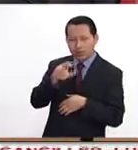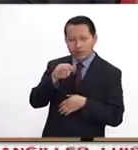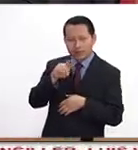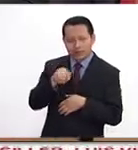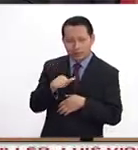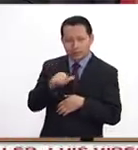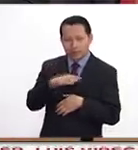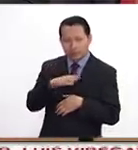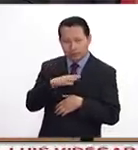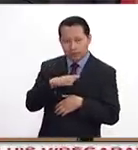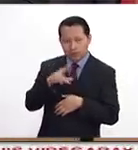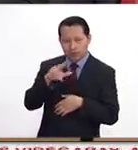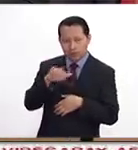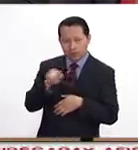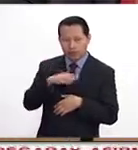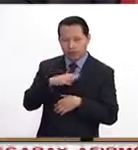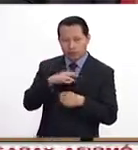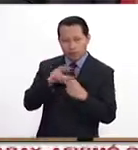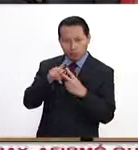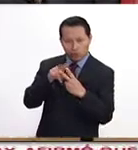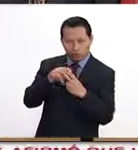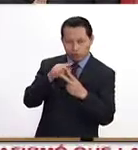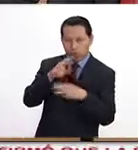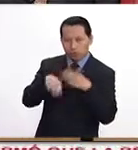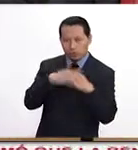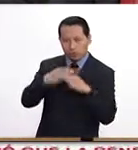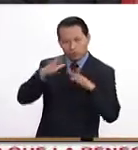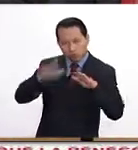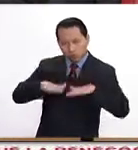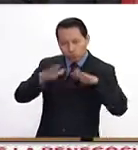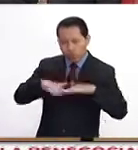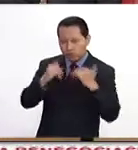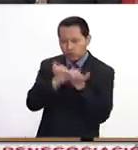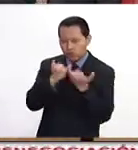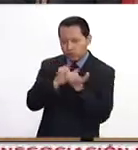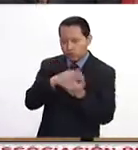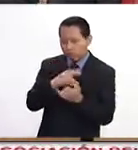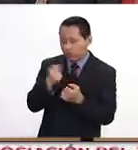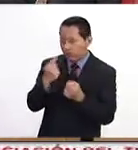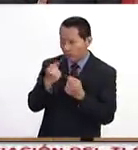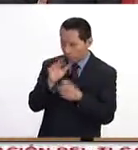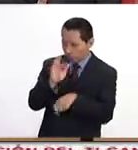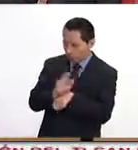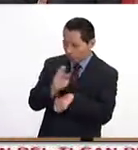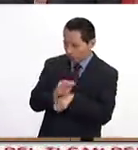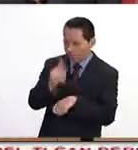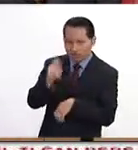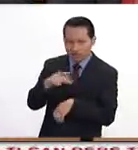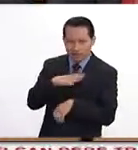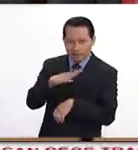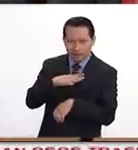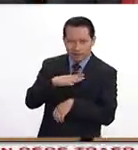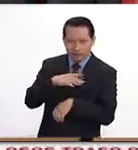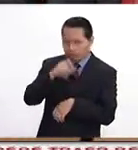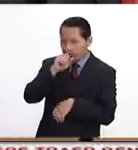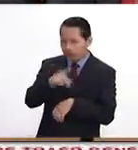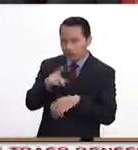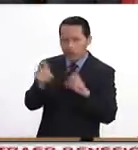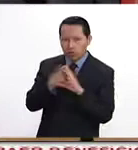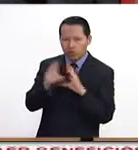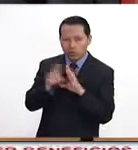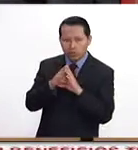sunís, los cuales son dos ramas dentro del mundo musulmán, unos defienden que vienen directamente de